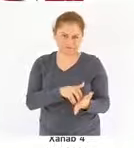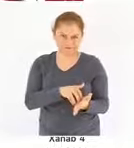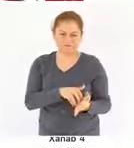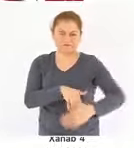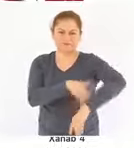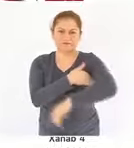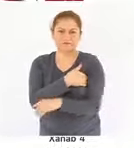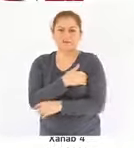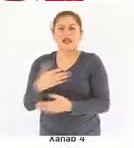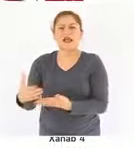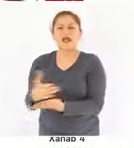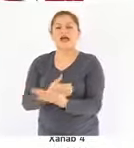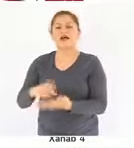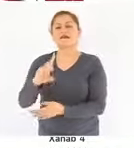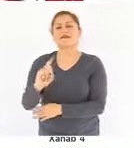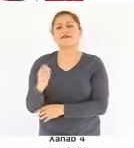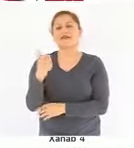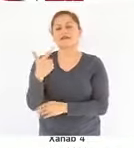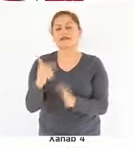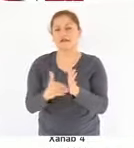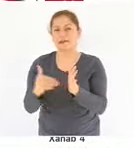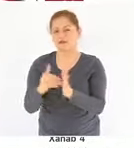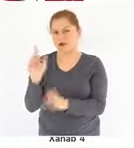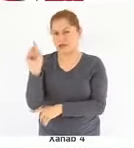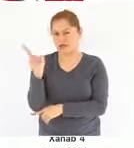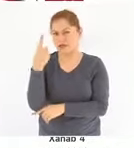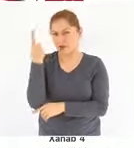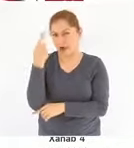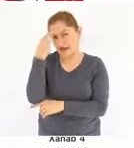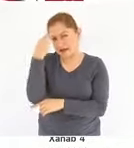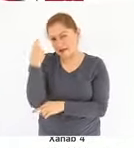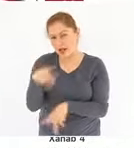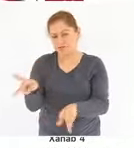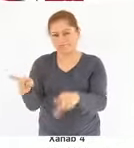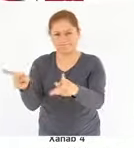37 millones de dólares por producción adelantada.